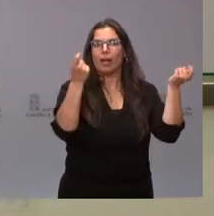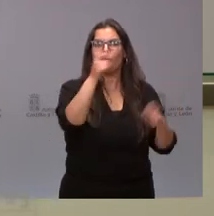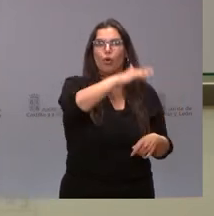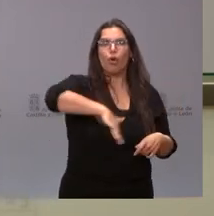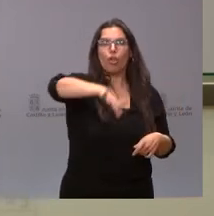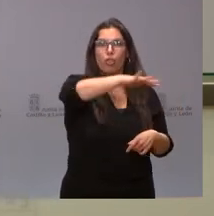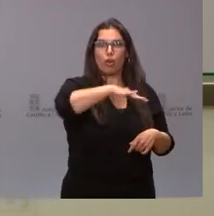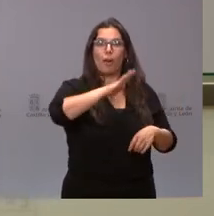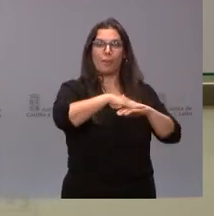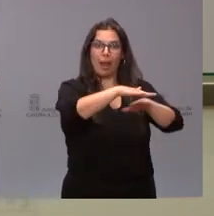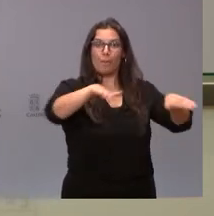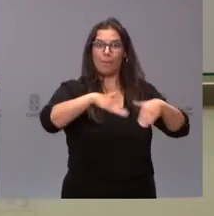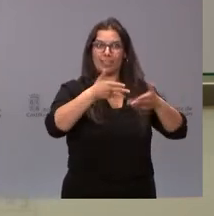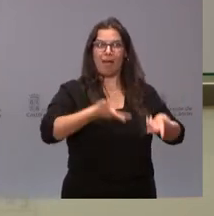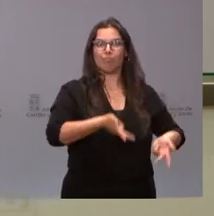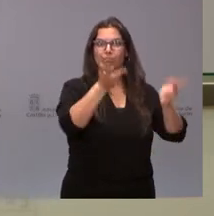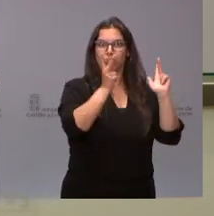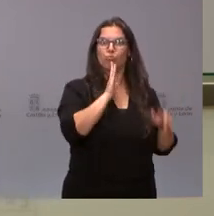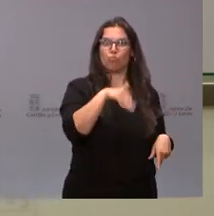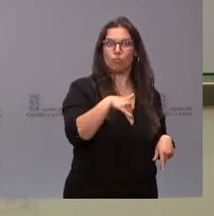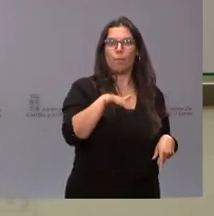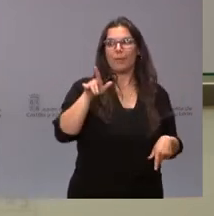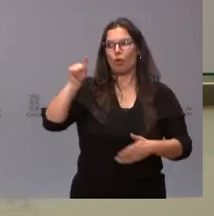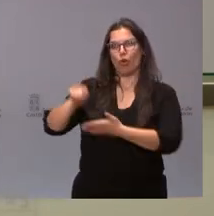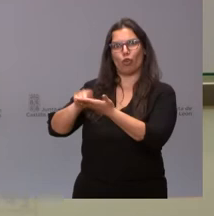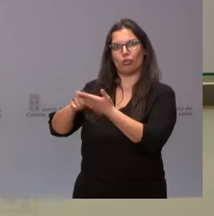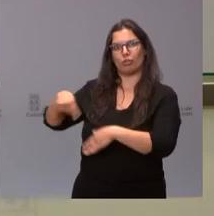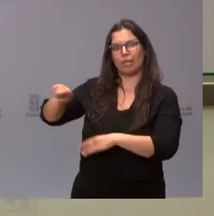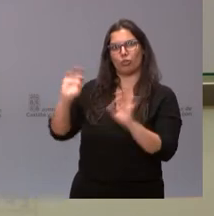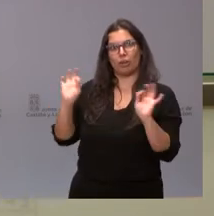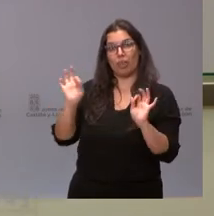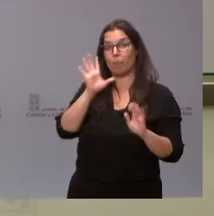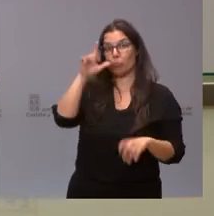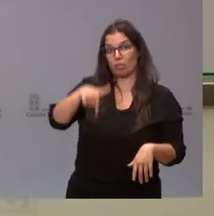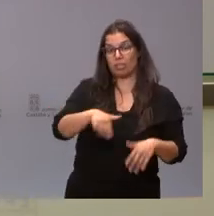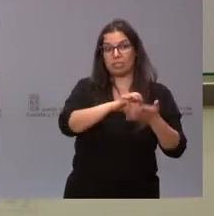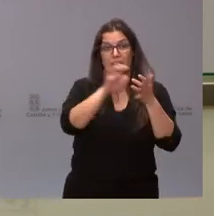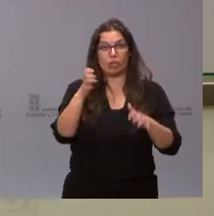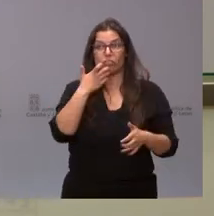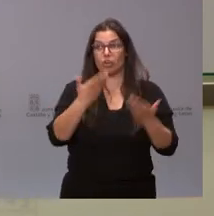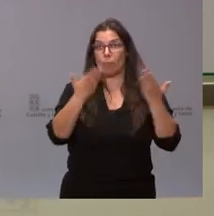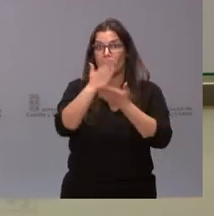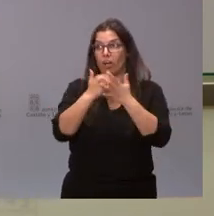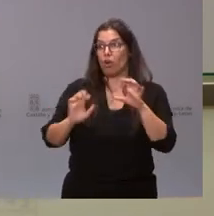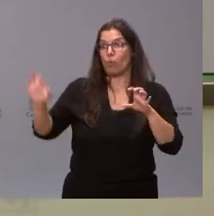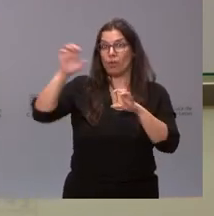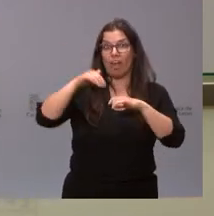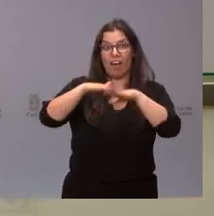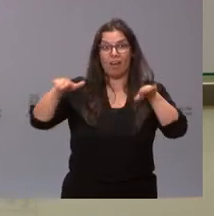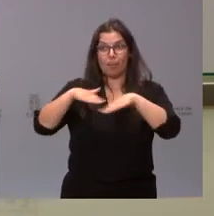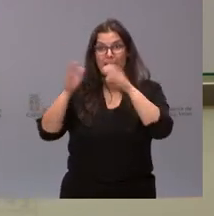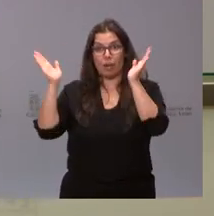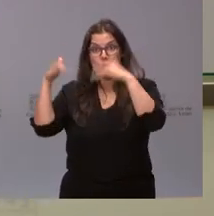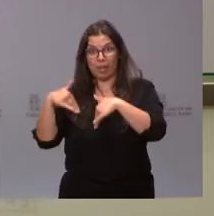contrate a estos profesionales. Y dicen que por eso Castilla y León se encuentra entre las comunidades del interior con más fallecidos por